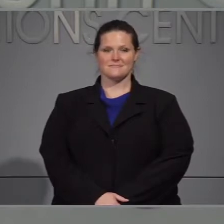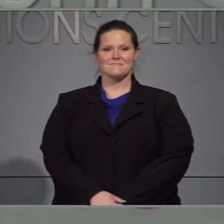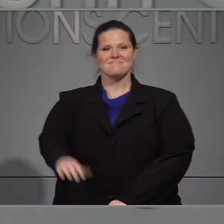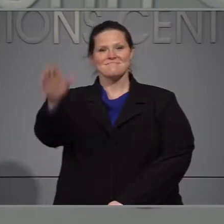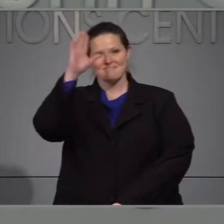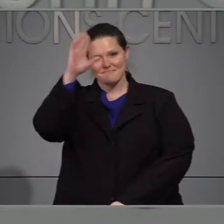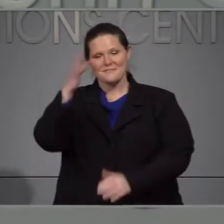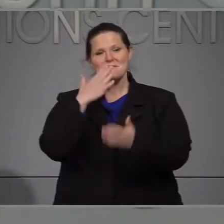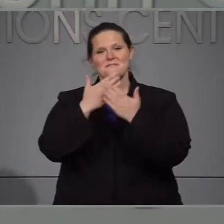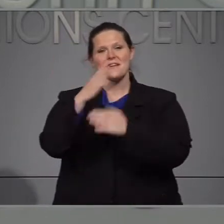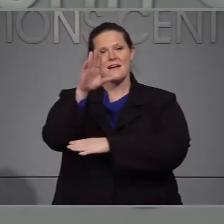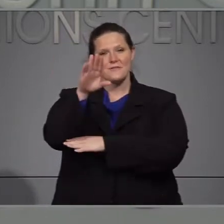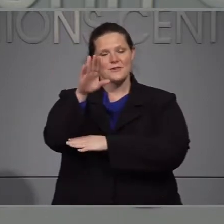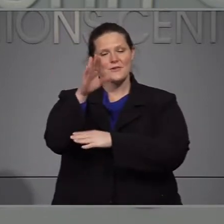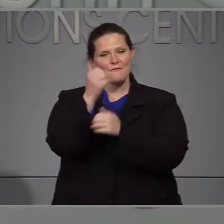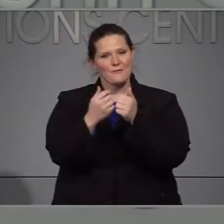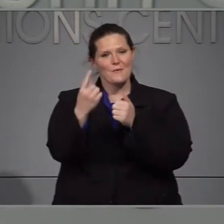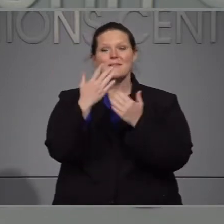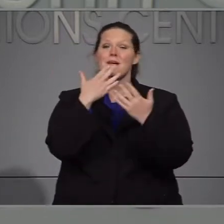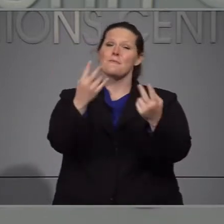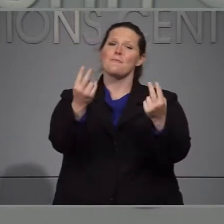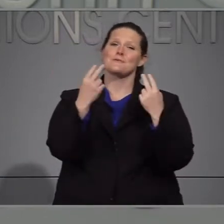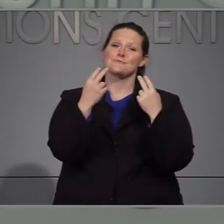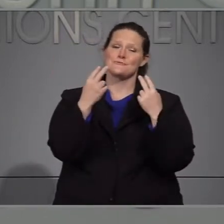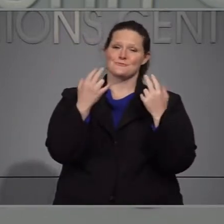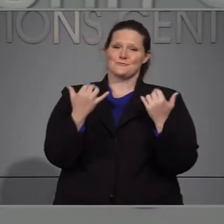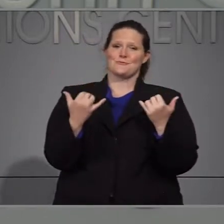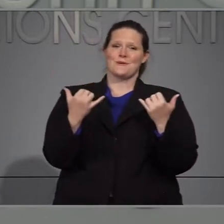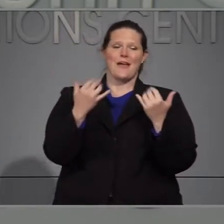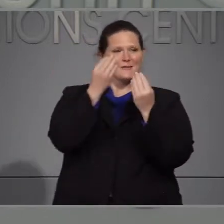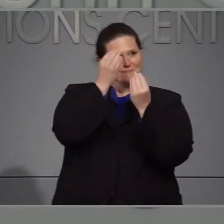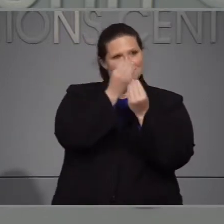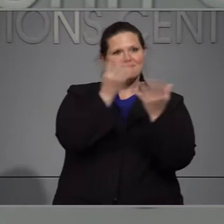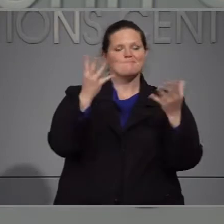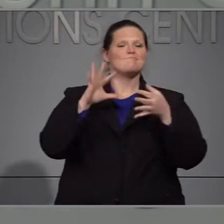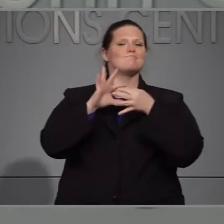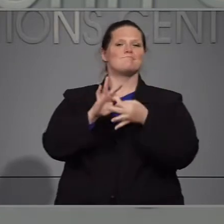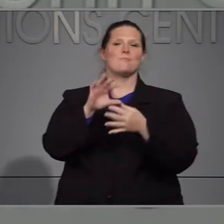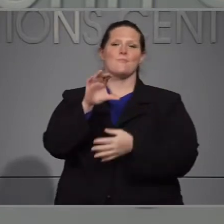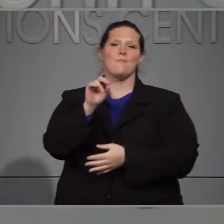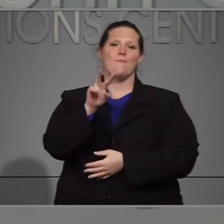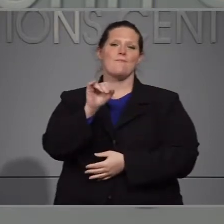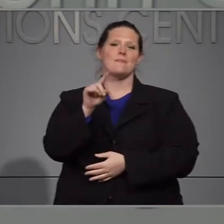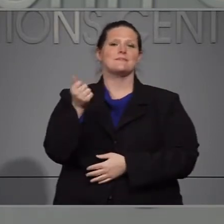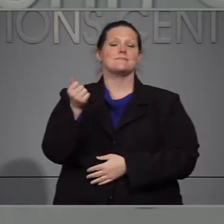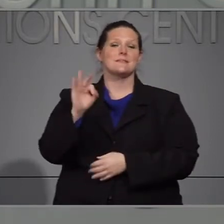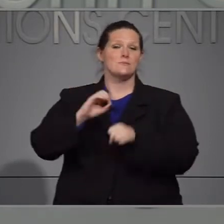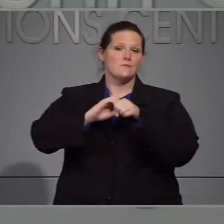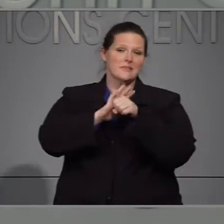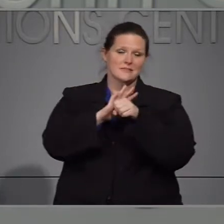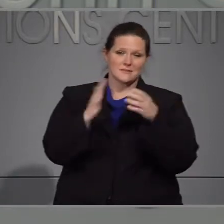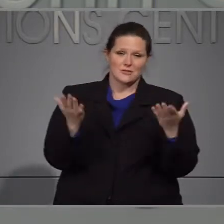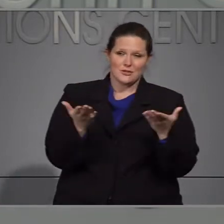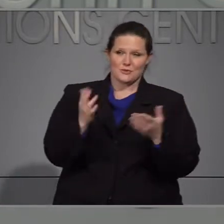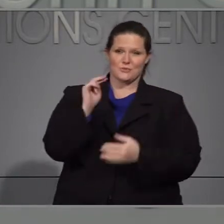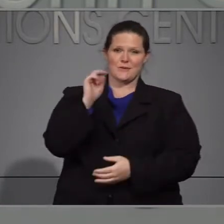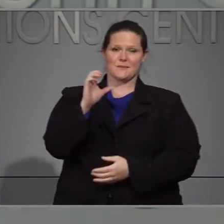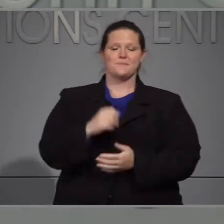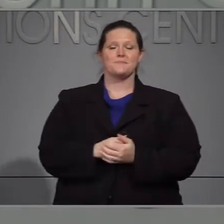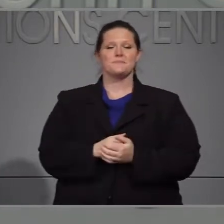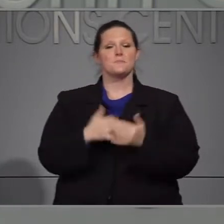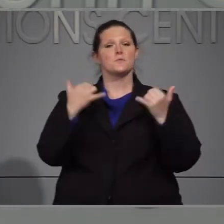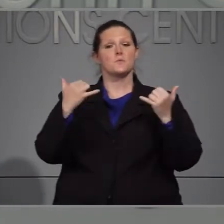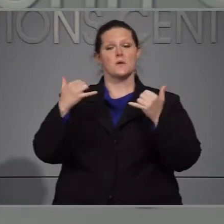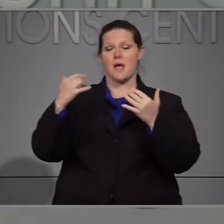Muy buenas tardes y gracias por escuchar el día de hoy la nueva información sobre COVID-19 en Carolina del Norte. partir de hoy